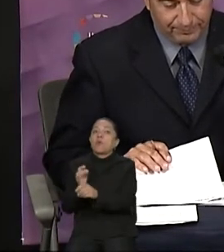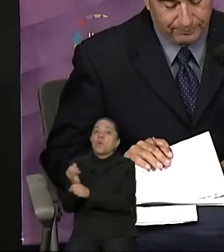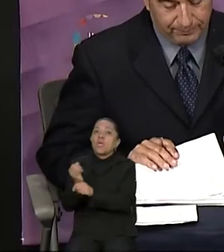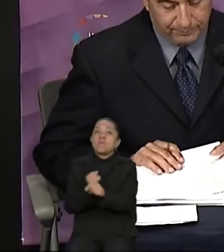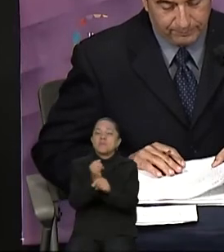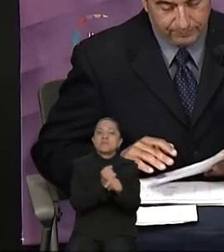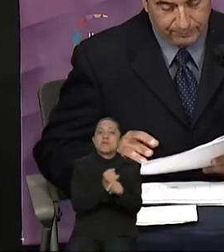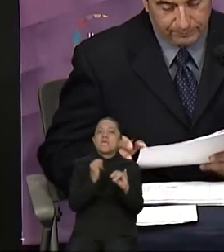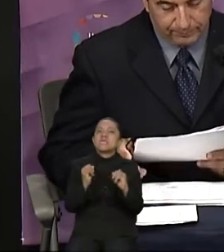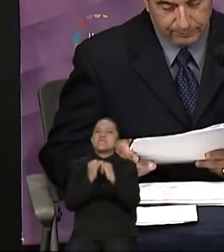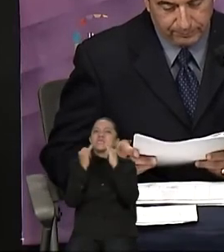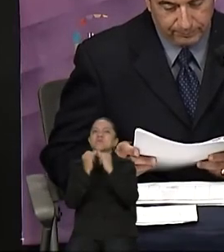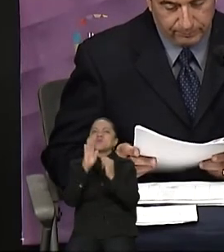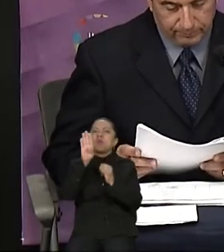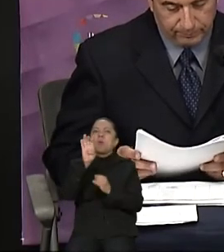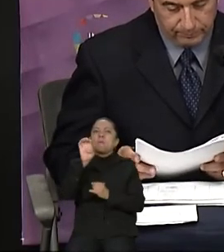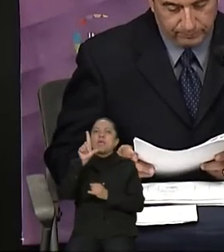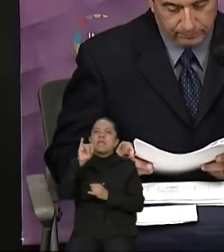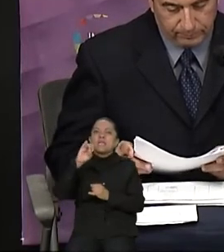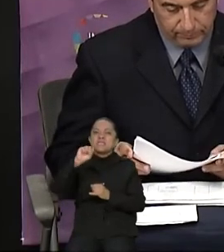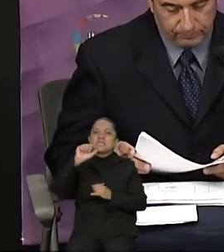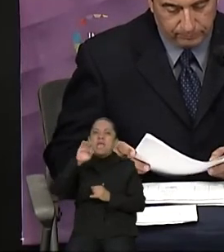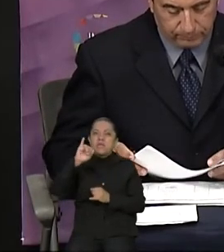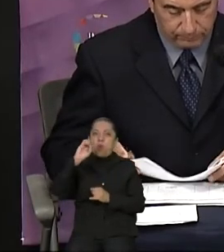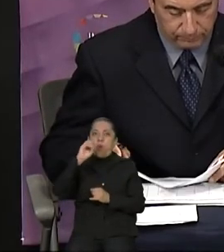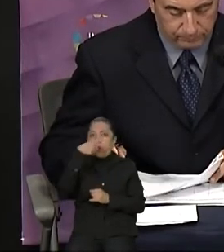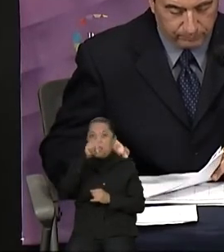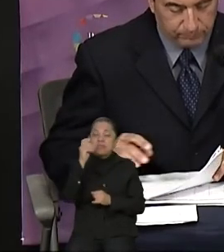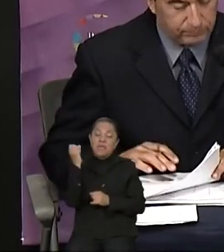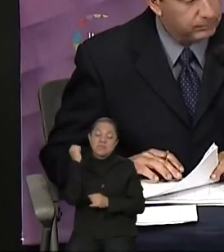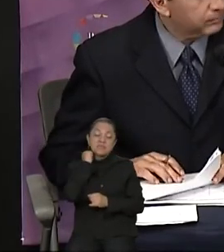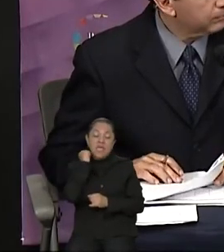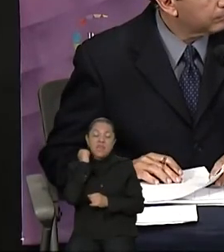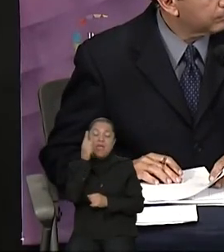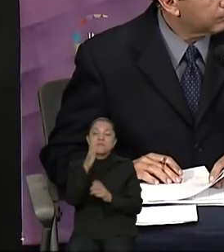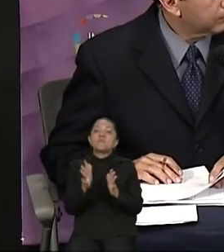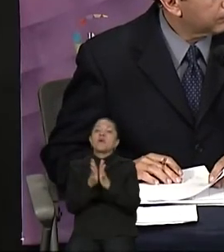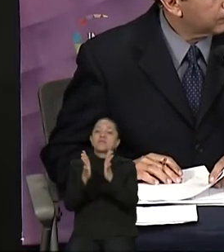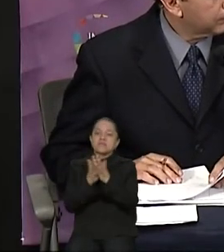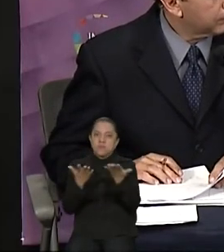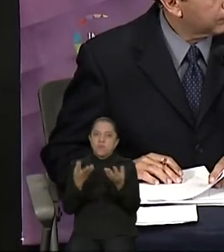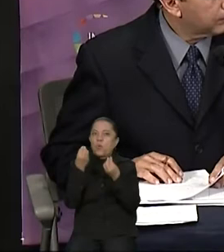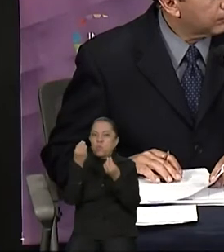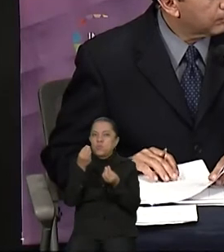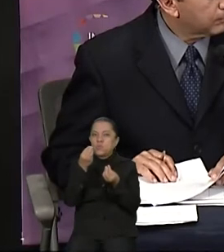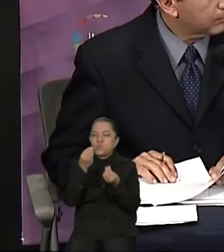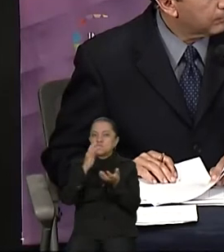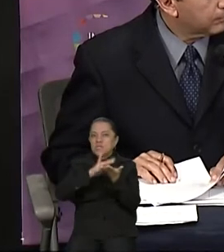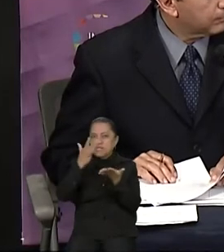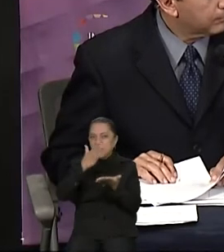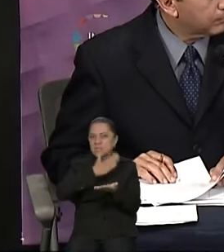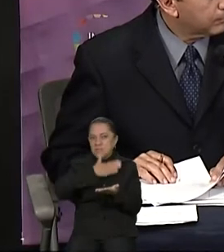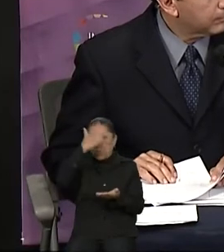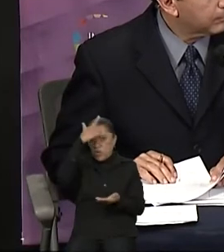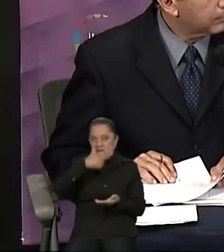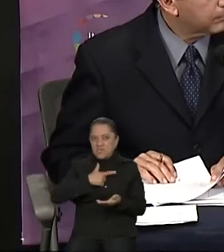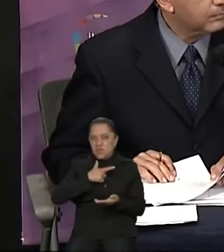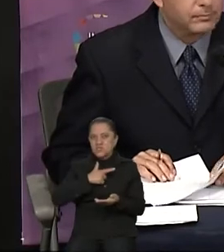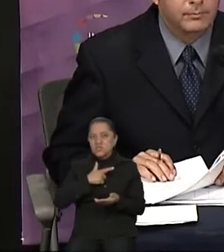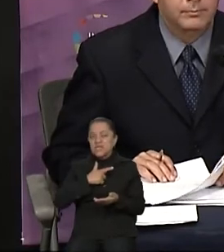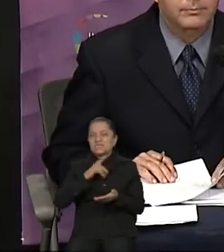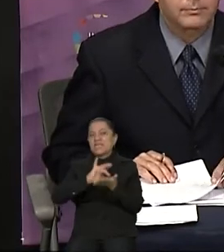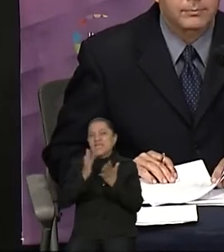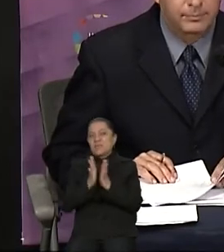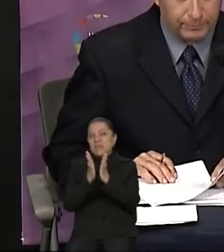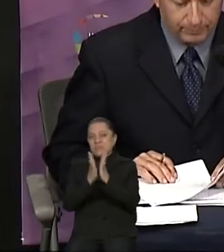Domínguez en el Senado de la República. Muy buenas noches, gracias por su participación y adelante con su cuestionamiento. Hola, buenas